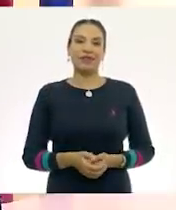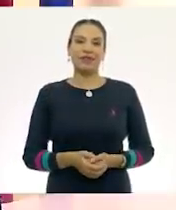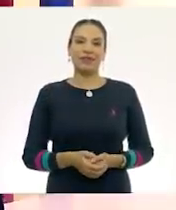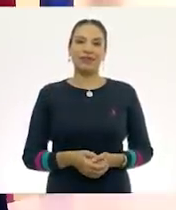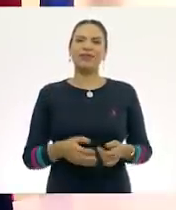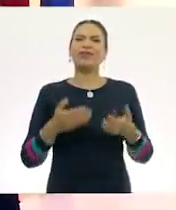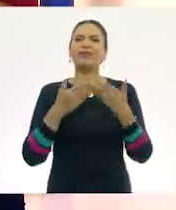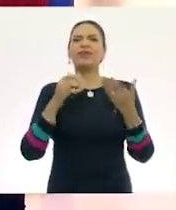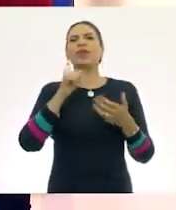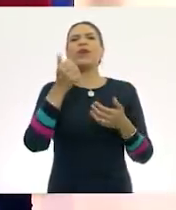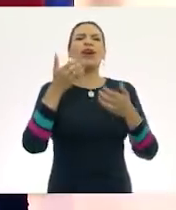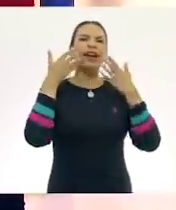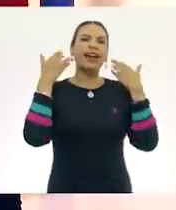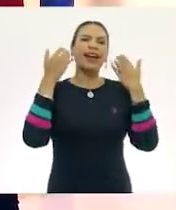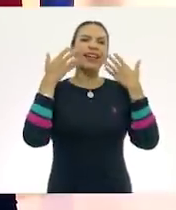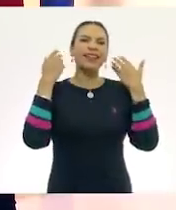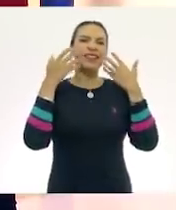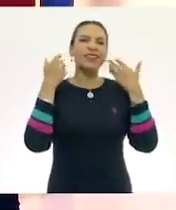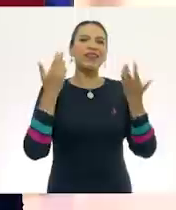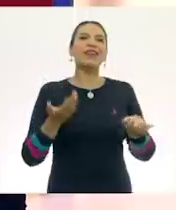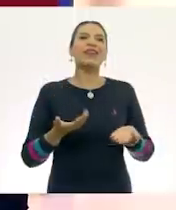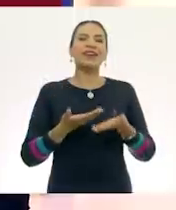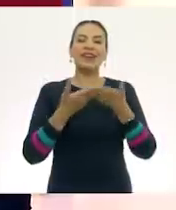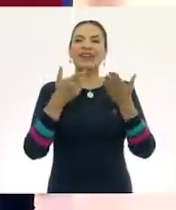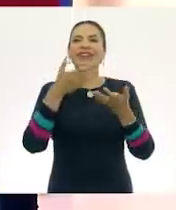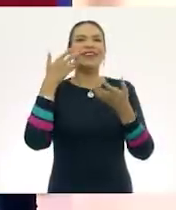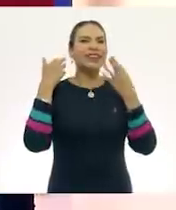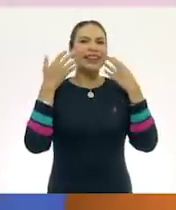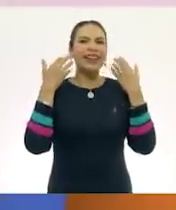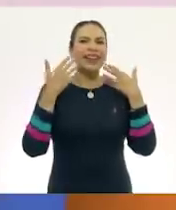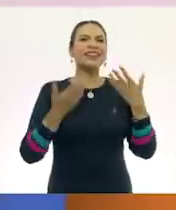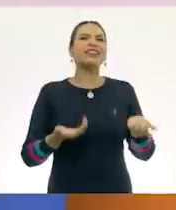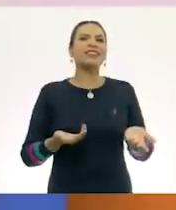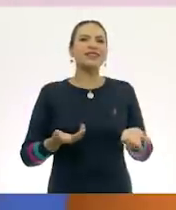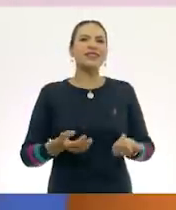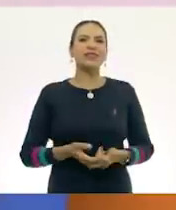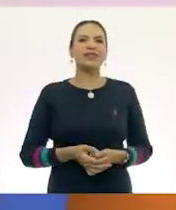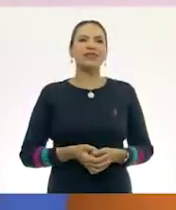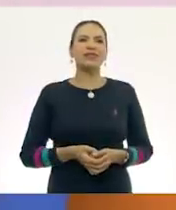Ahora otro gato. Otro gato. Y este gato es el...